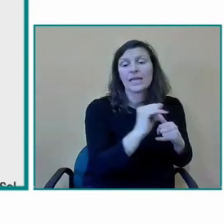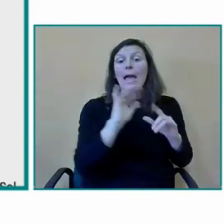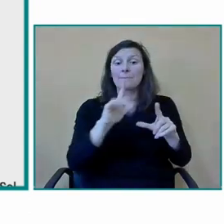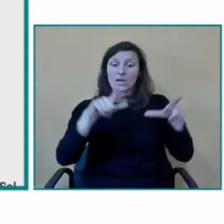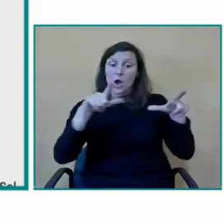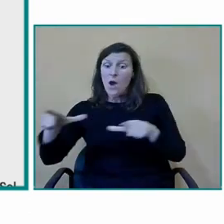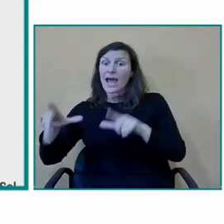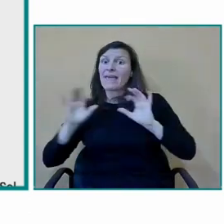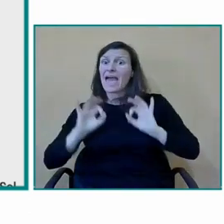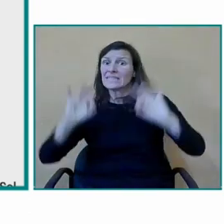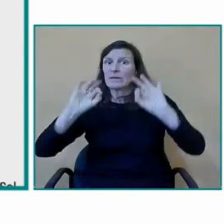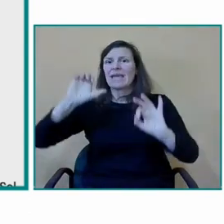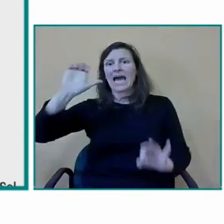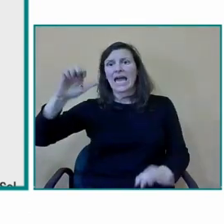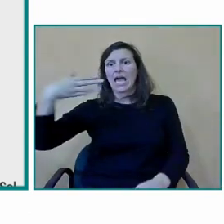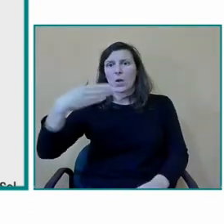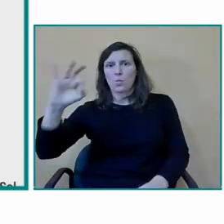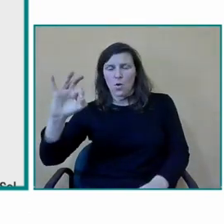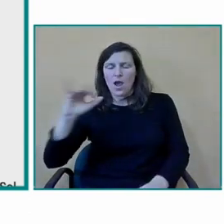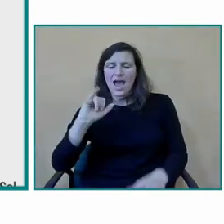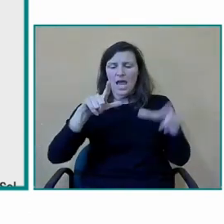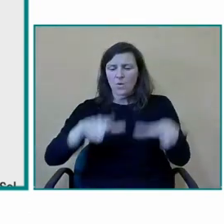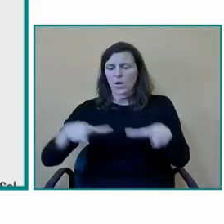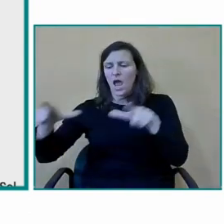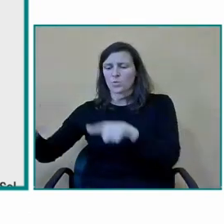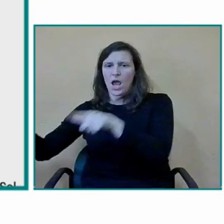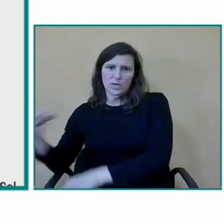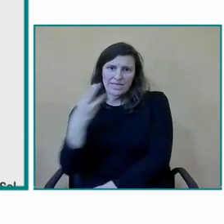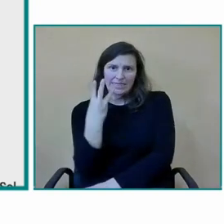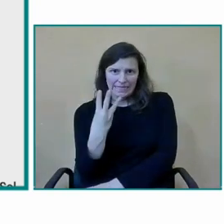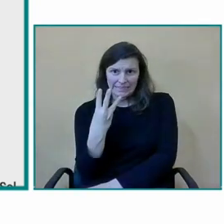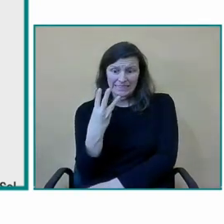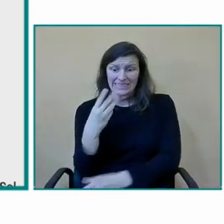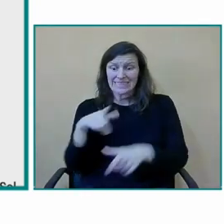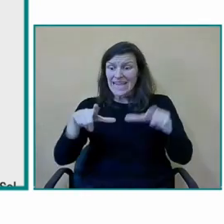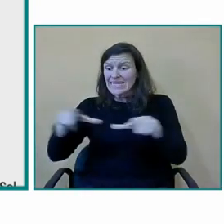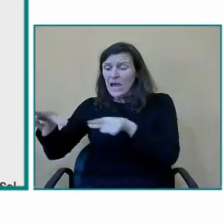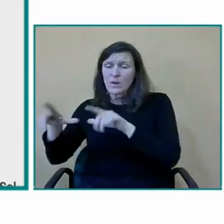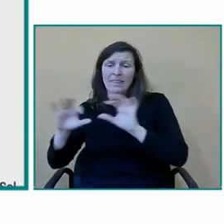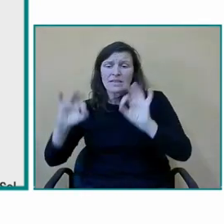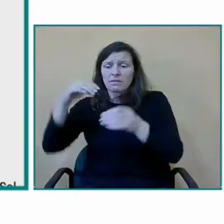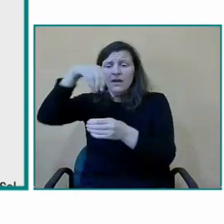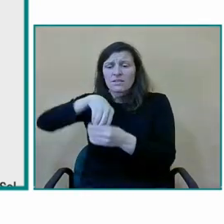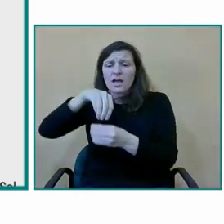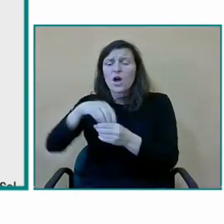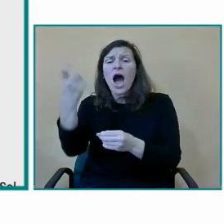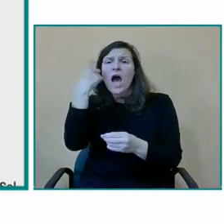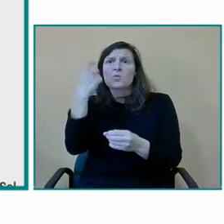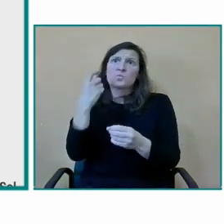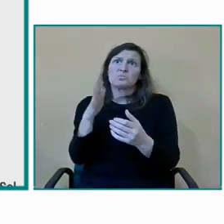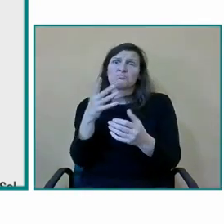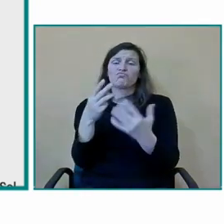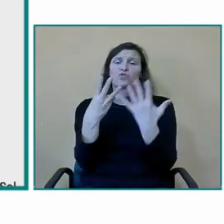básica ubicatoria tenemos tres aulas de educación básica donde hay alumnos entre 8 y 17 años clarizados